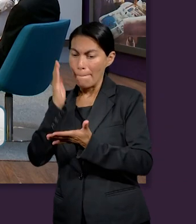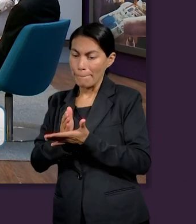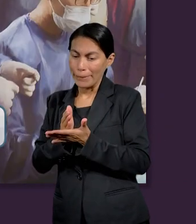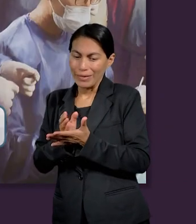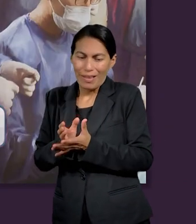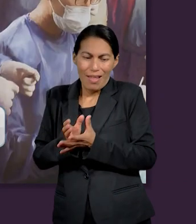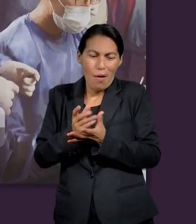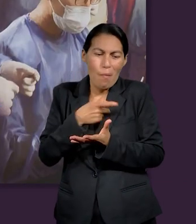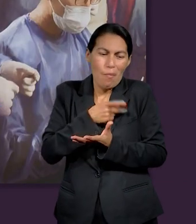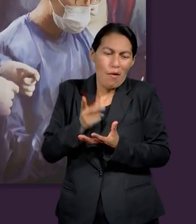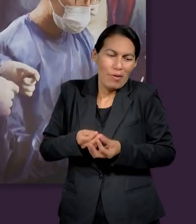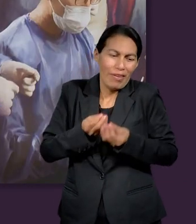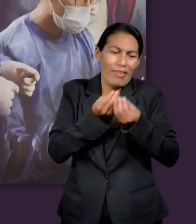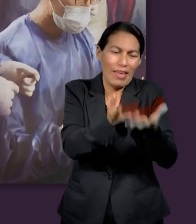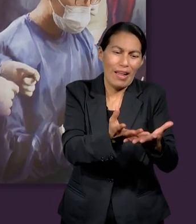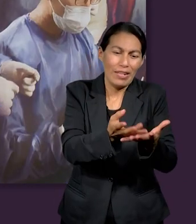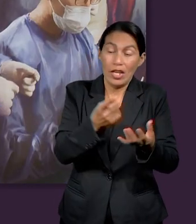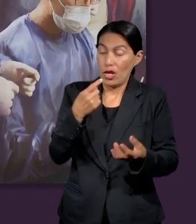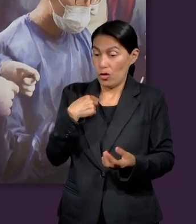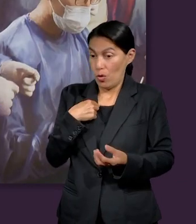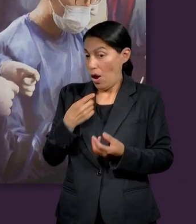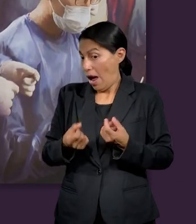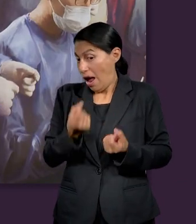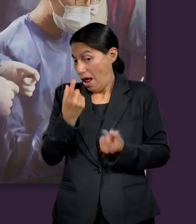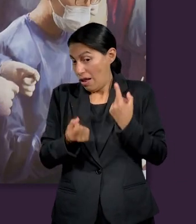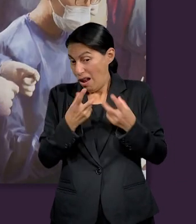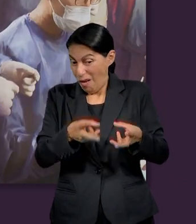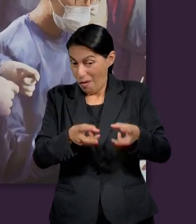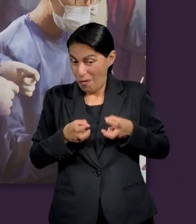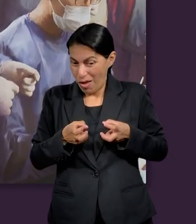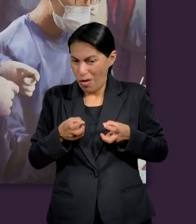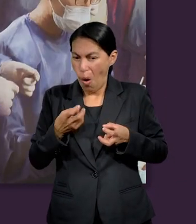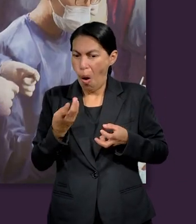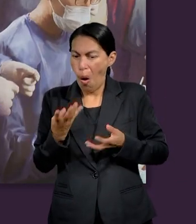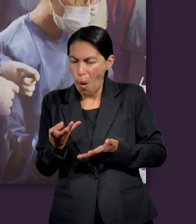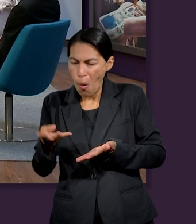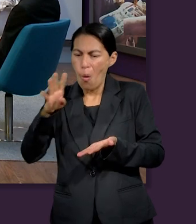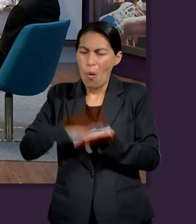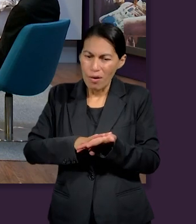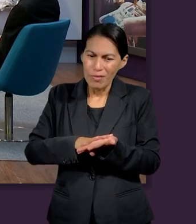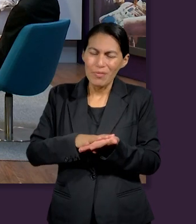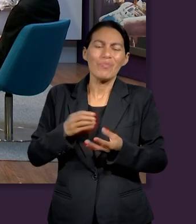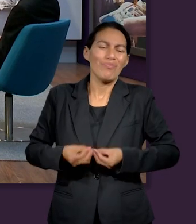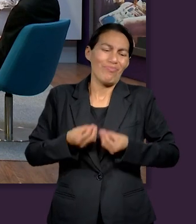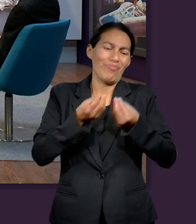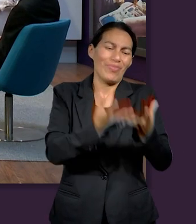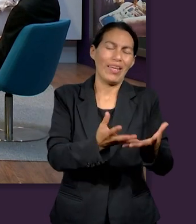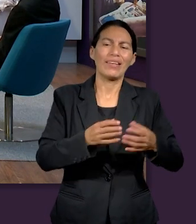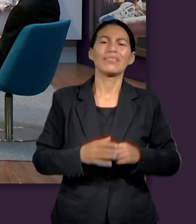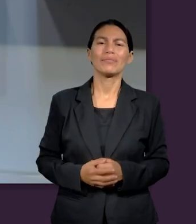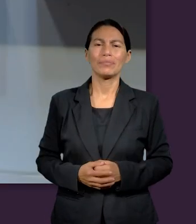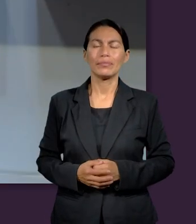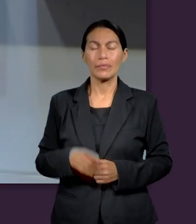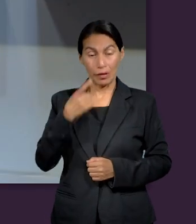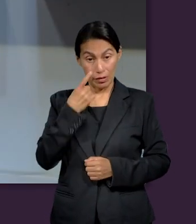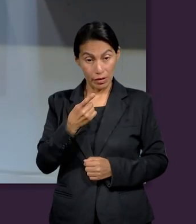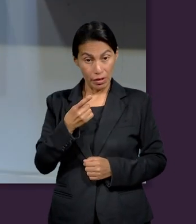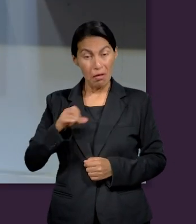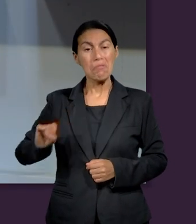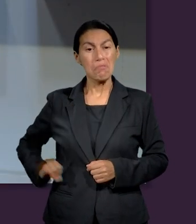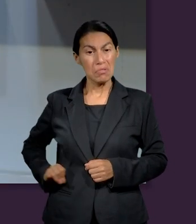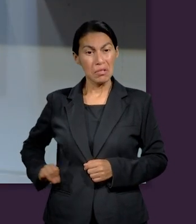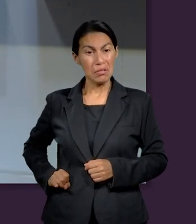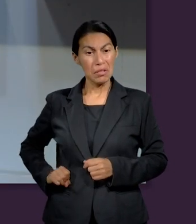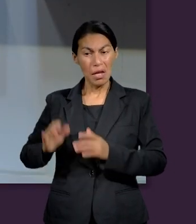mis bienes y si en algo he defraudado a alguien le devolveré cuatro veces la cantidad que desea interesante que Jesús no